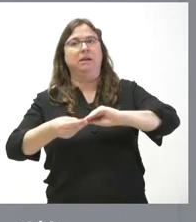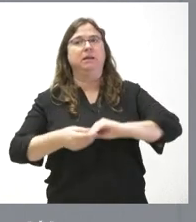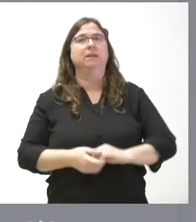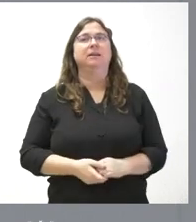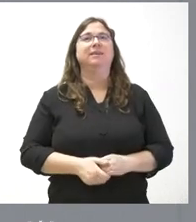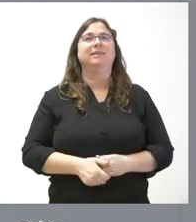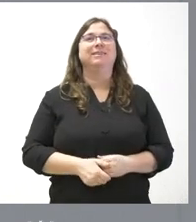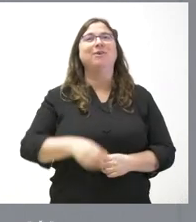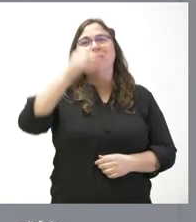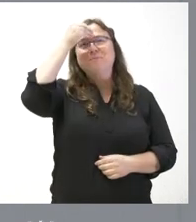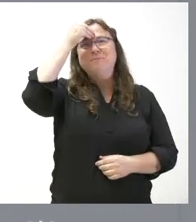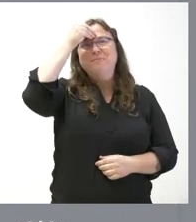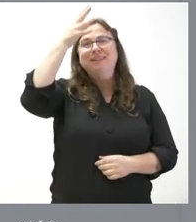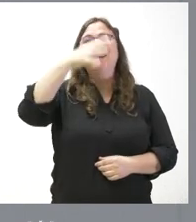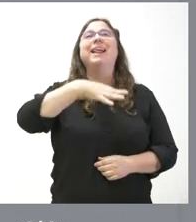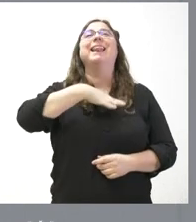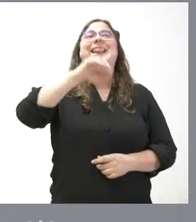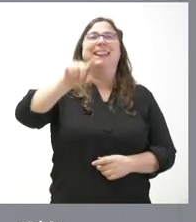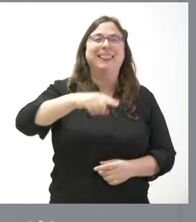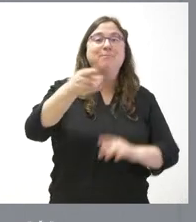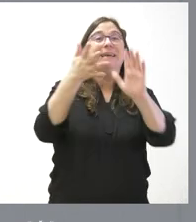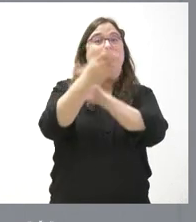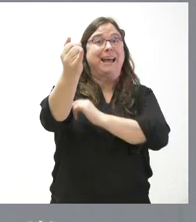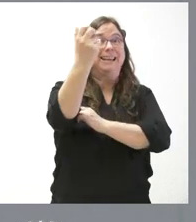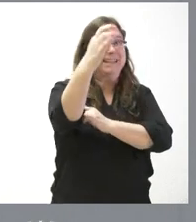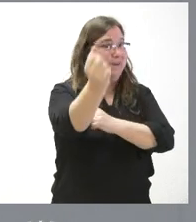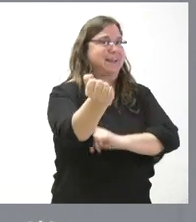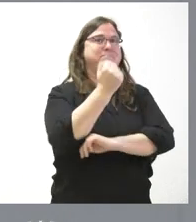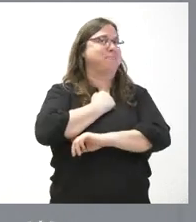Yo creo que a lo mejor lo ha explicado mucho mejor Isabel que yo, ¿no?